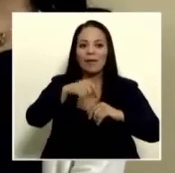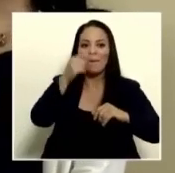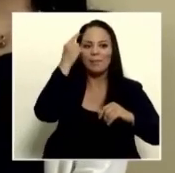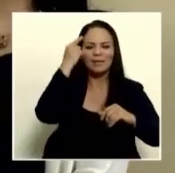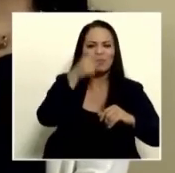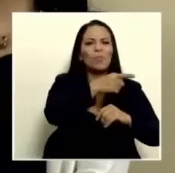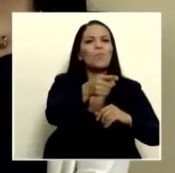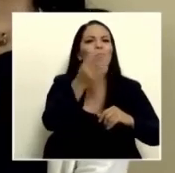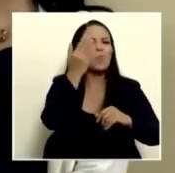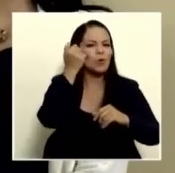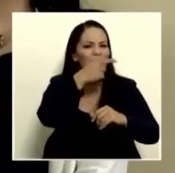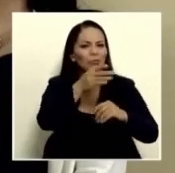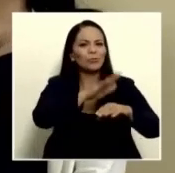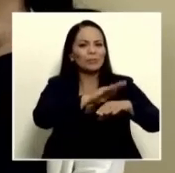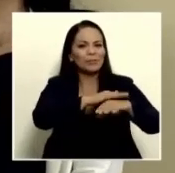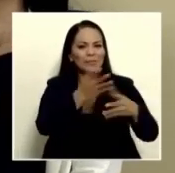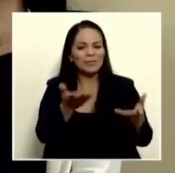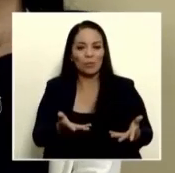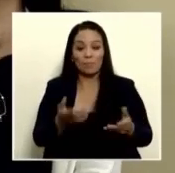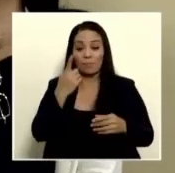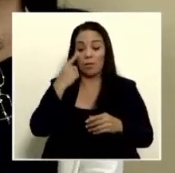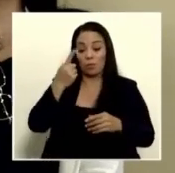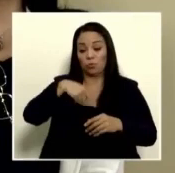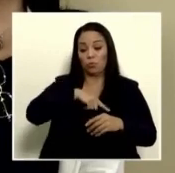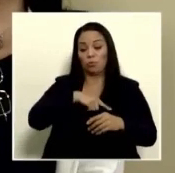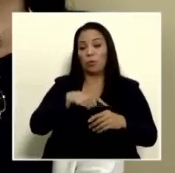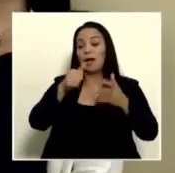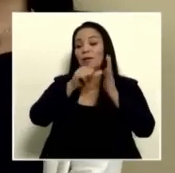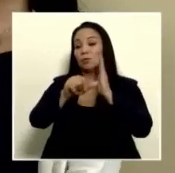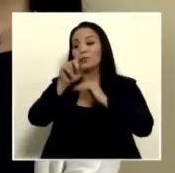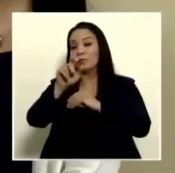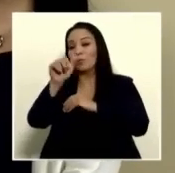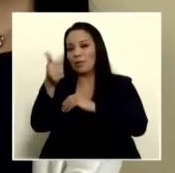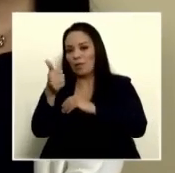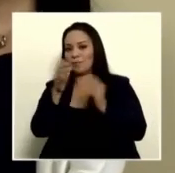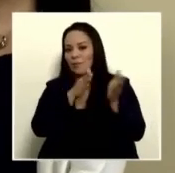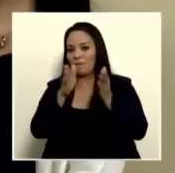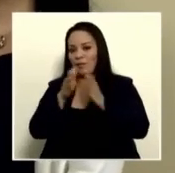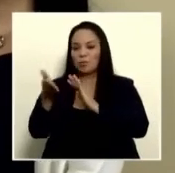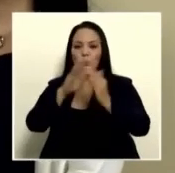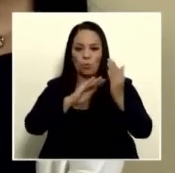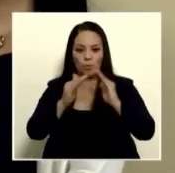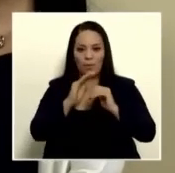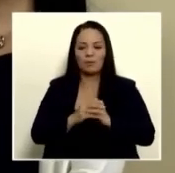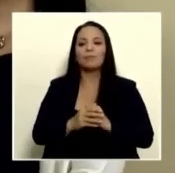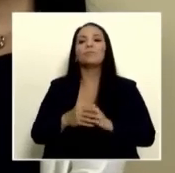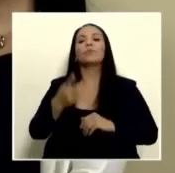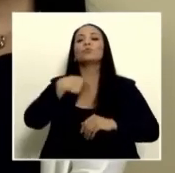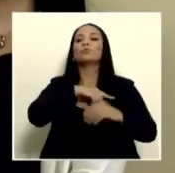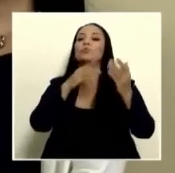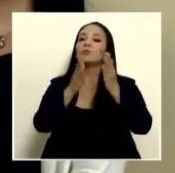nosotros de acuerdo al artículo 110 de la ley de planificación urbana estamos solicitando el expediente a la